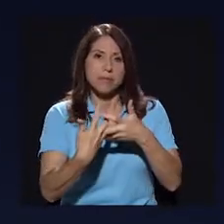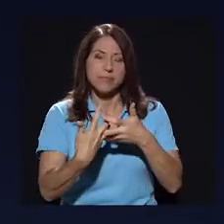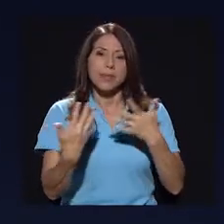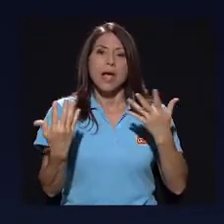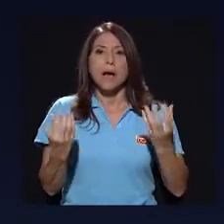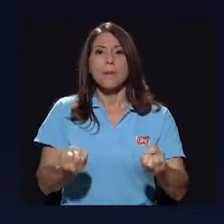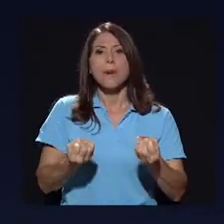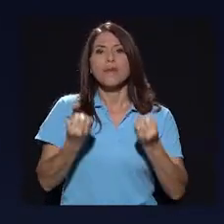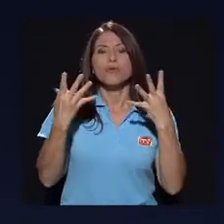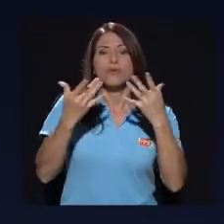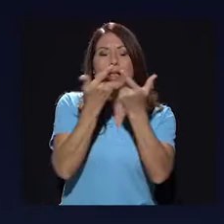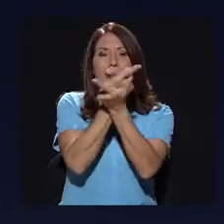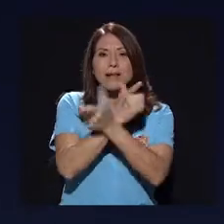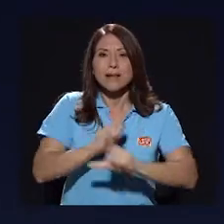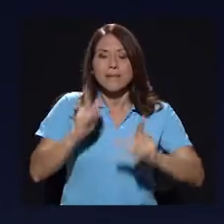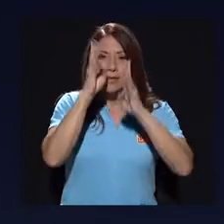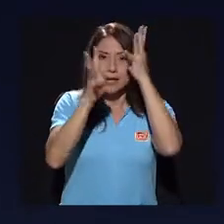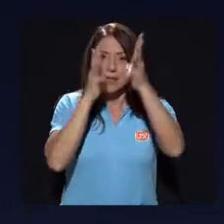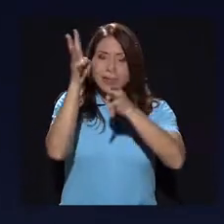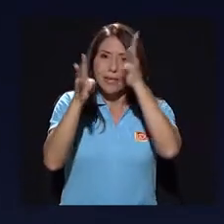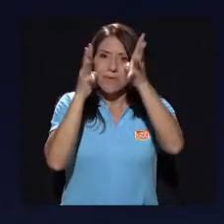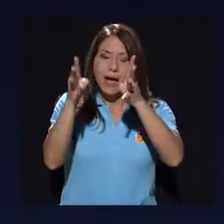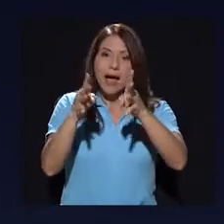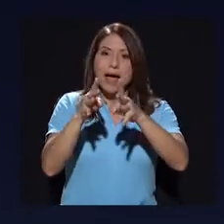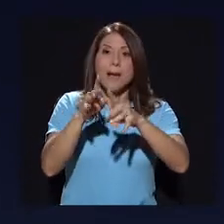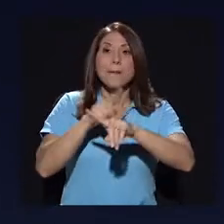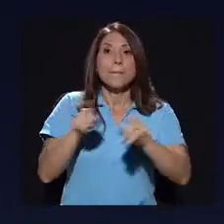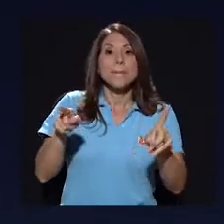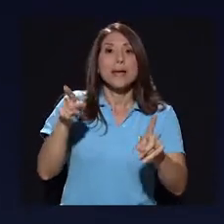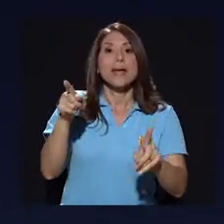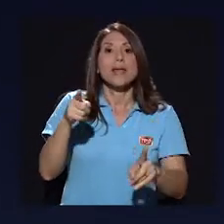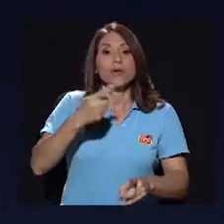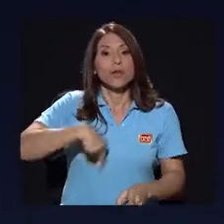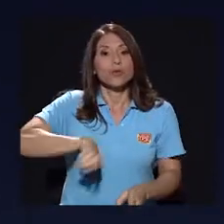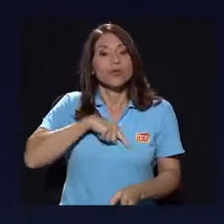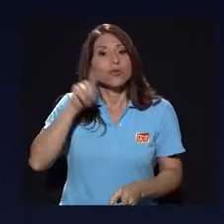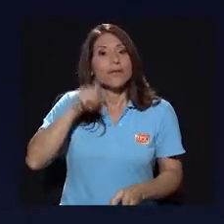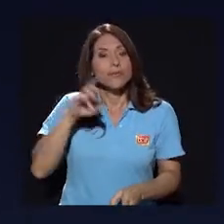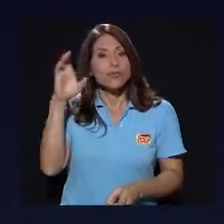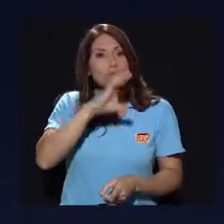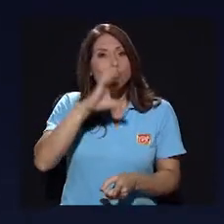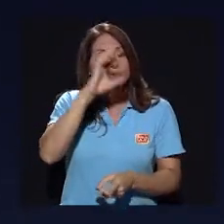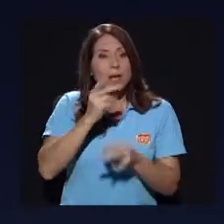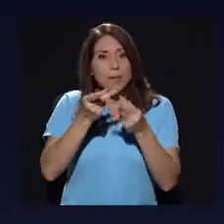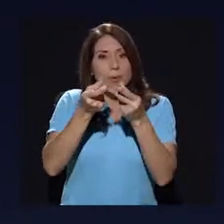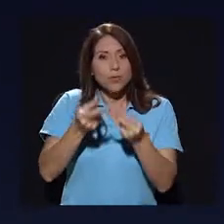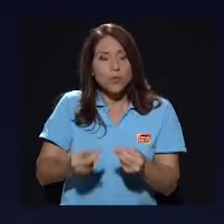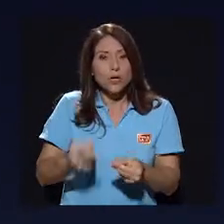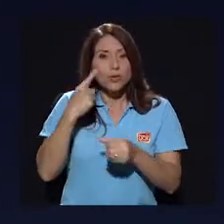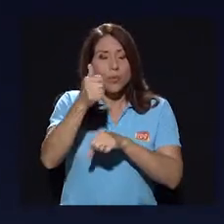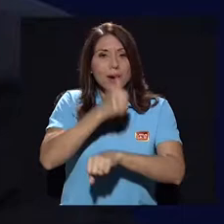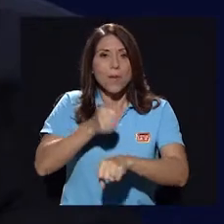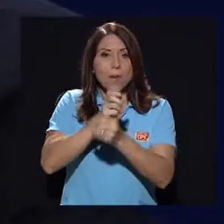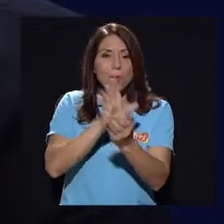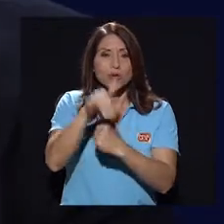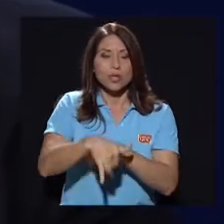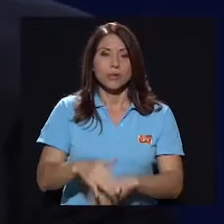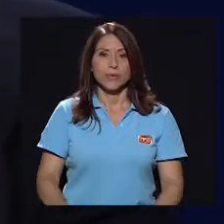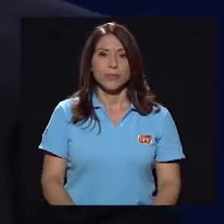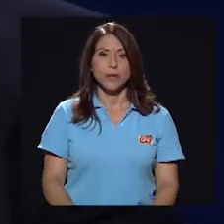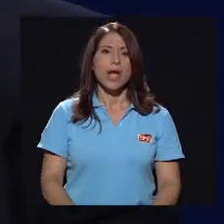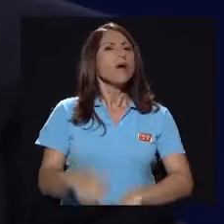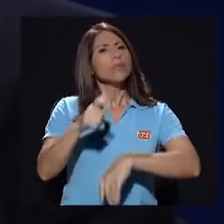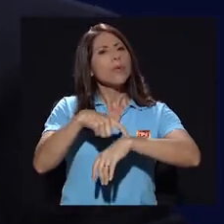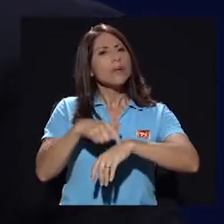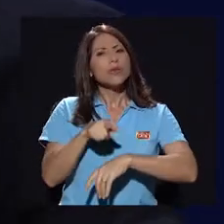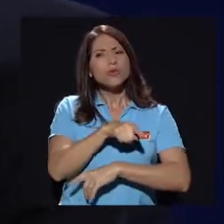libertad creativa, siempre y cuando ustedes consigan el presupuesto para montar el proyecto. Desde el momento